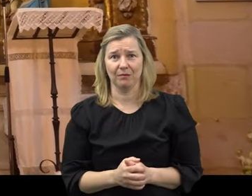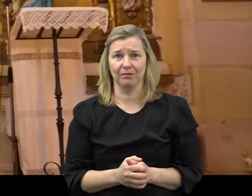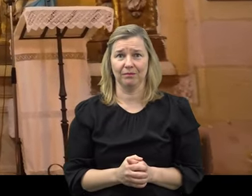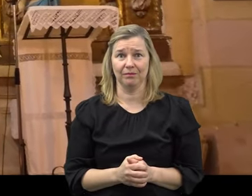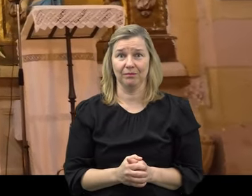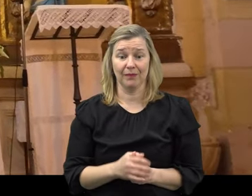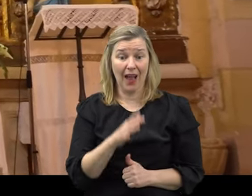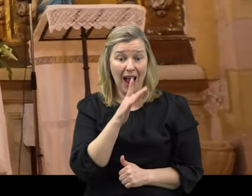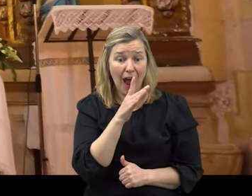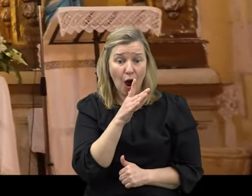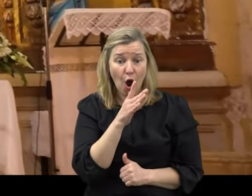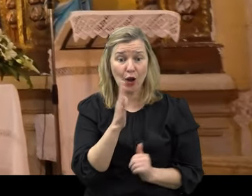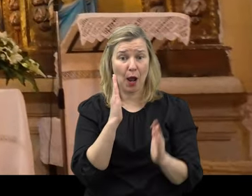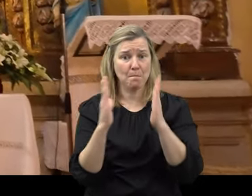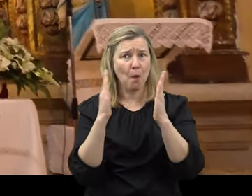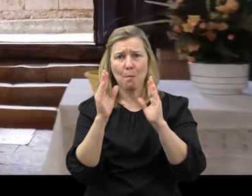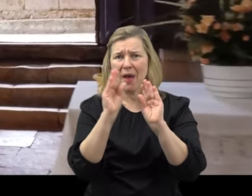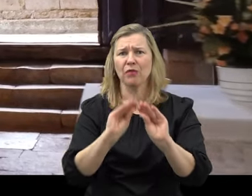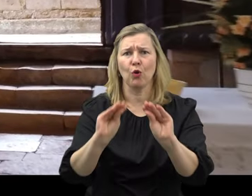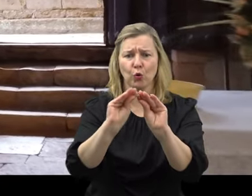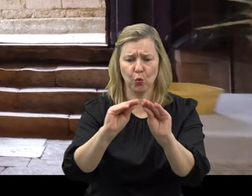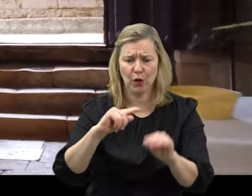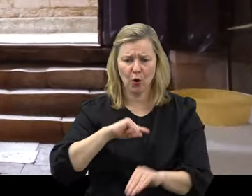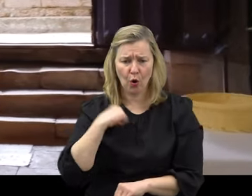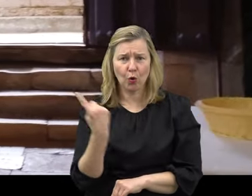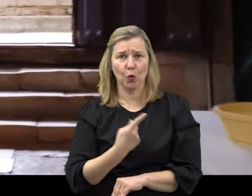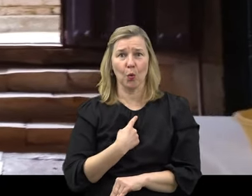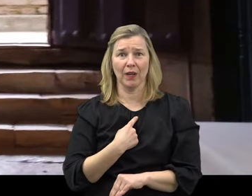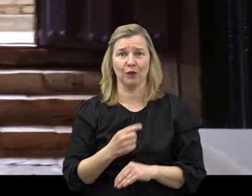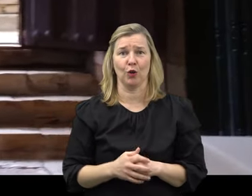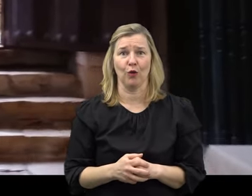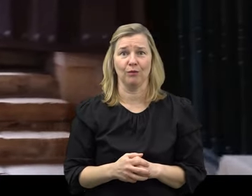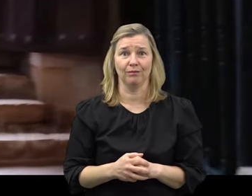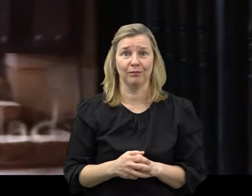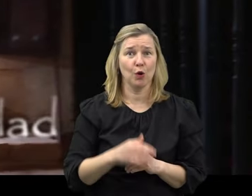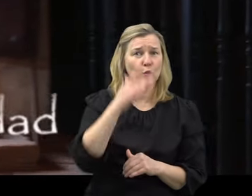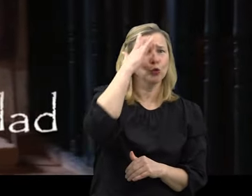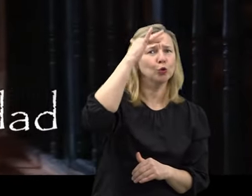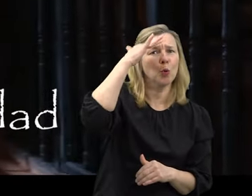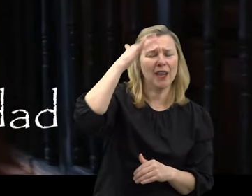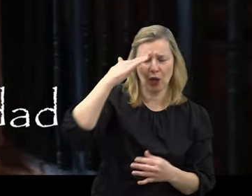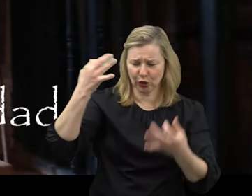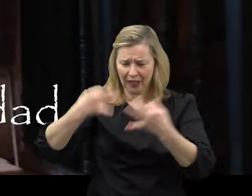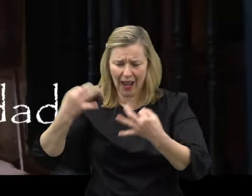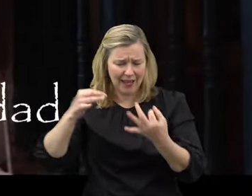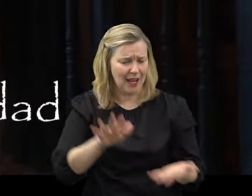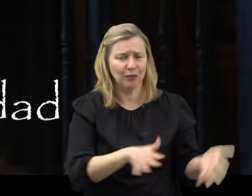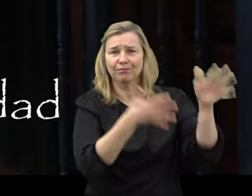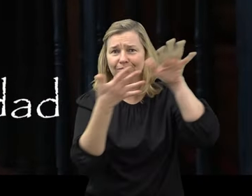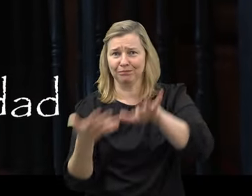Es tu momento. Es nuestro momento. Hagamos los sueños realidad.